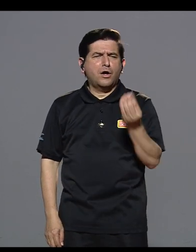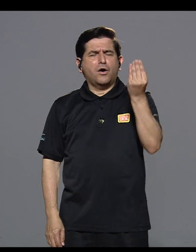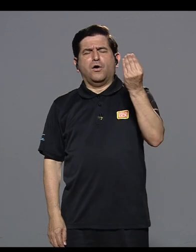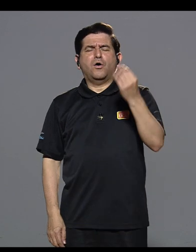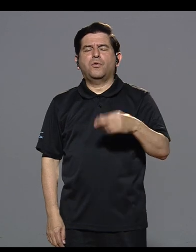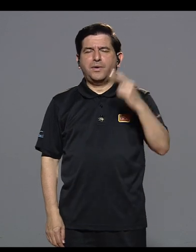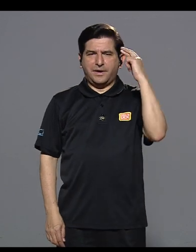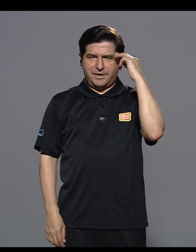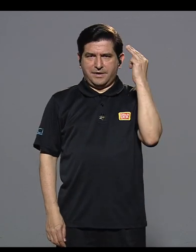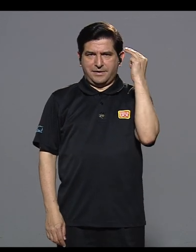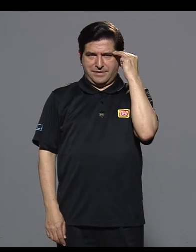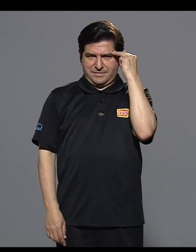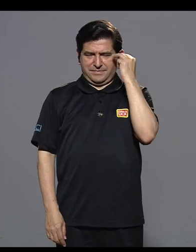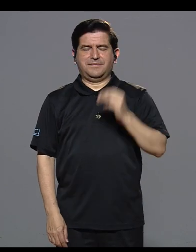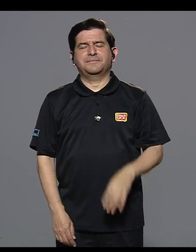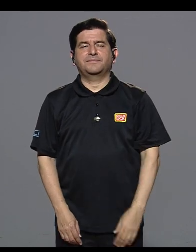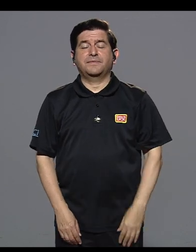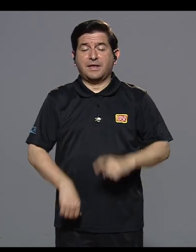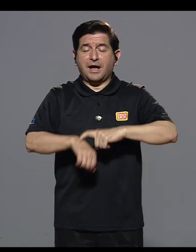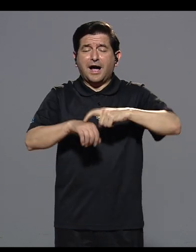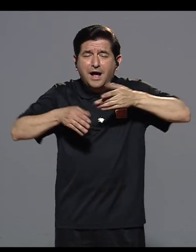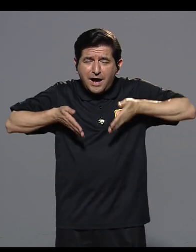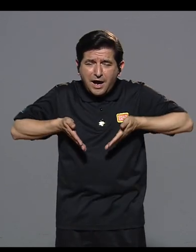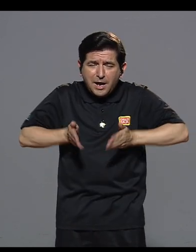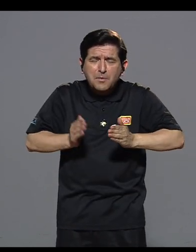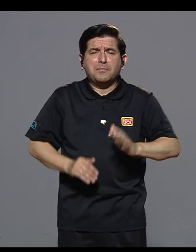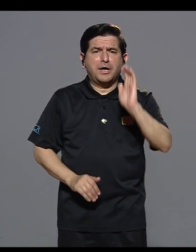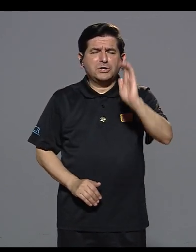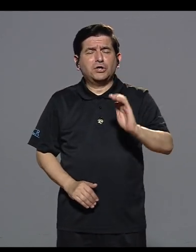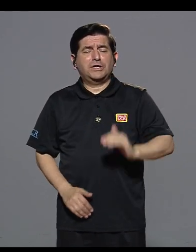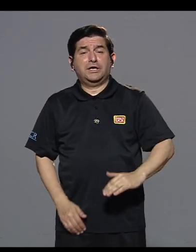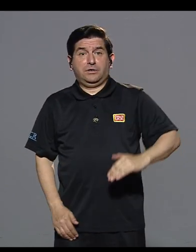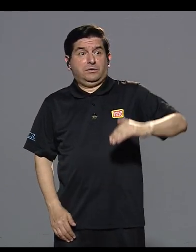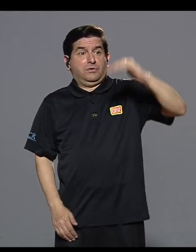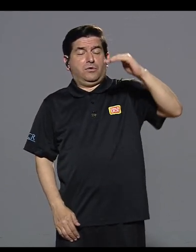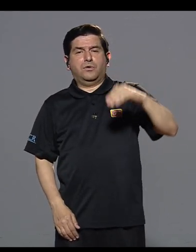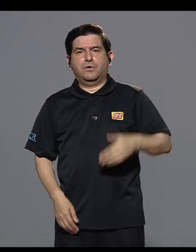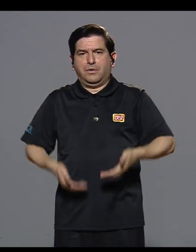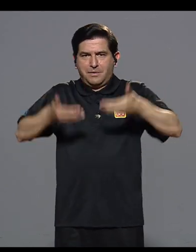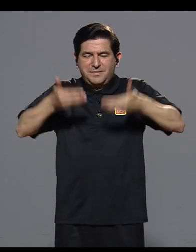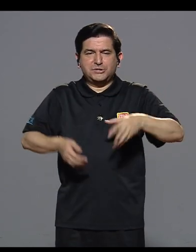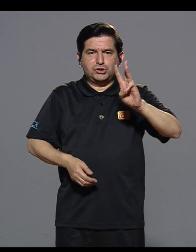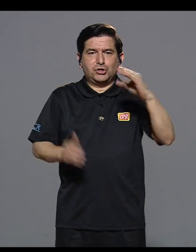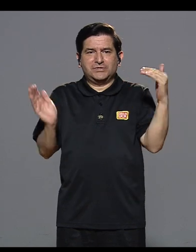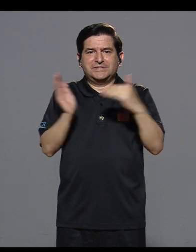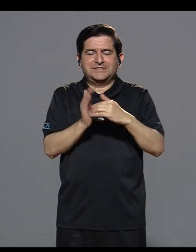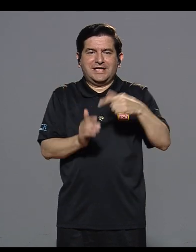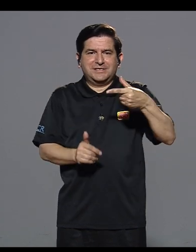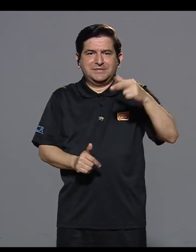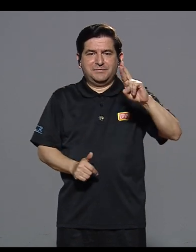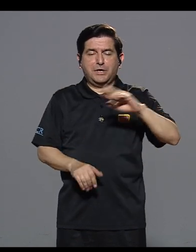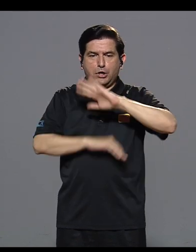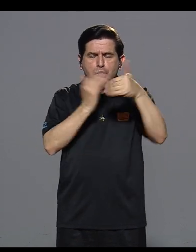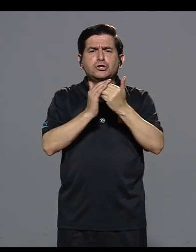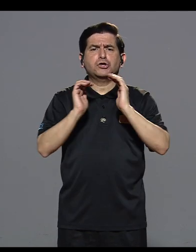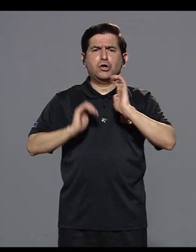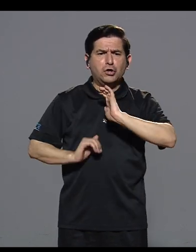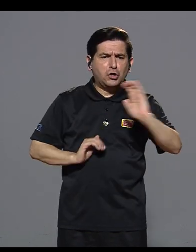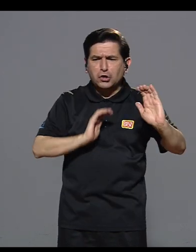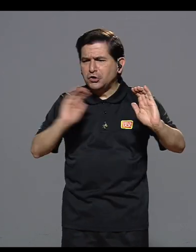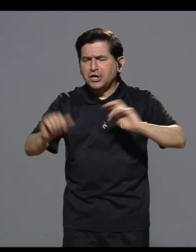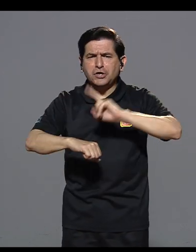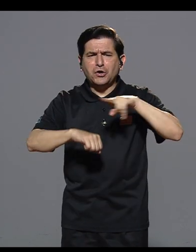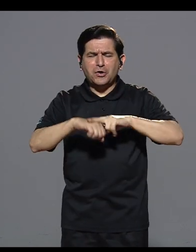Brian es un muchacho que tiene retardo mental. A la hora de nacer era un niño muy grande. Él pesó 6.000 gramos.